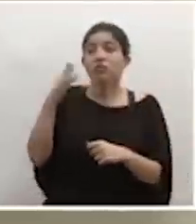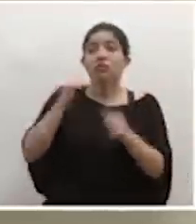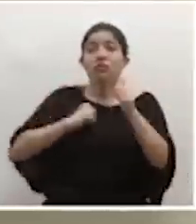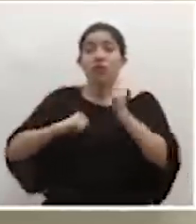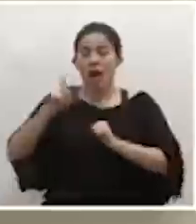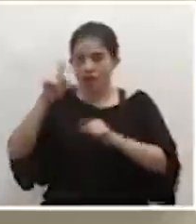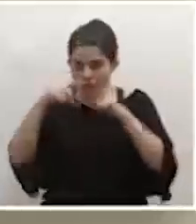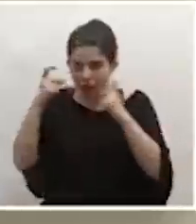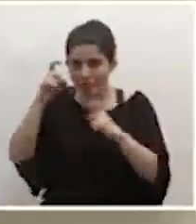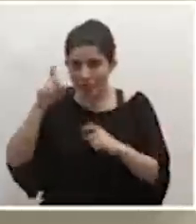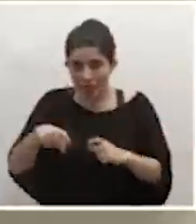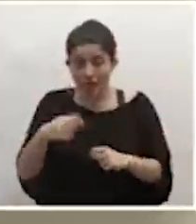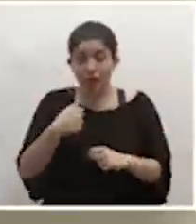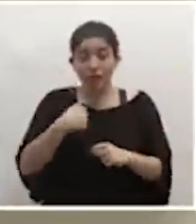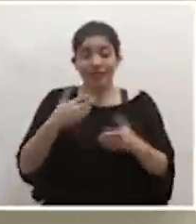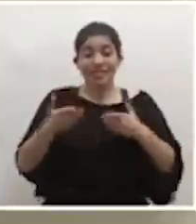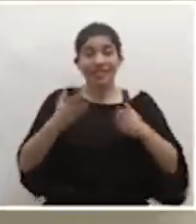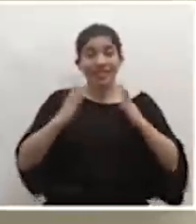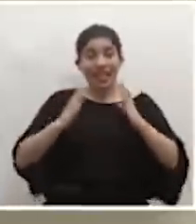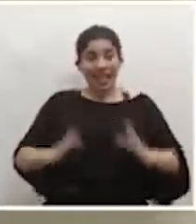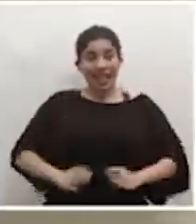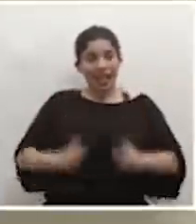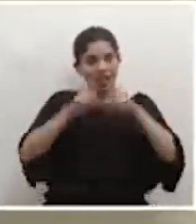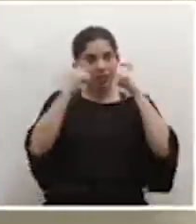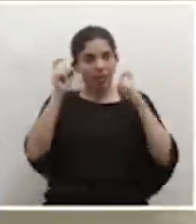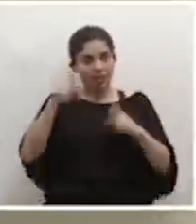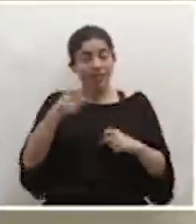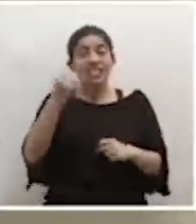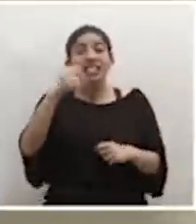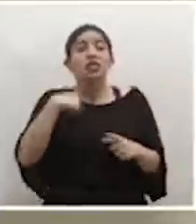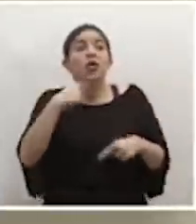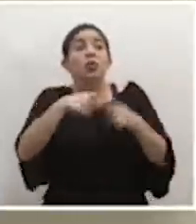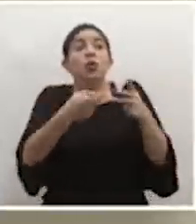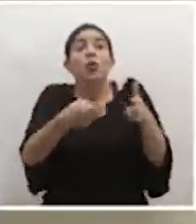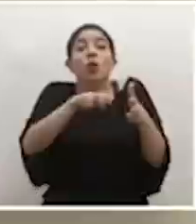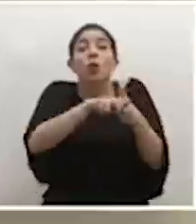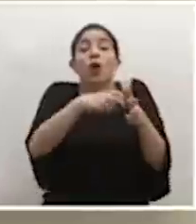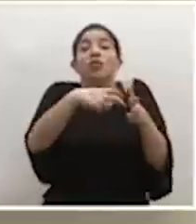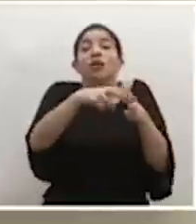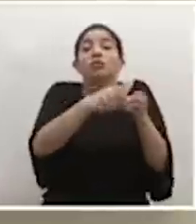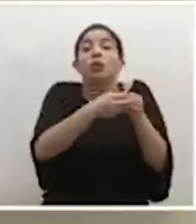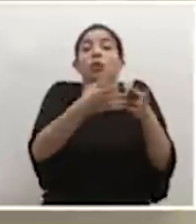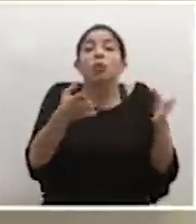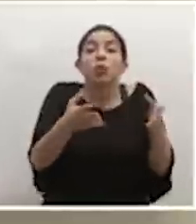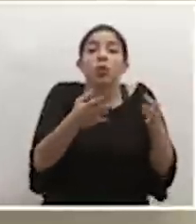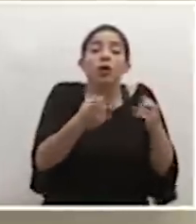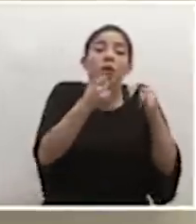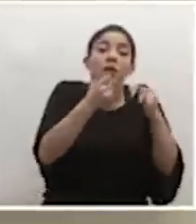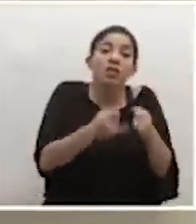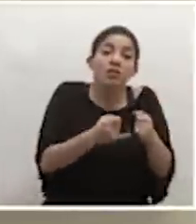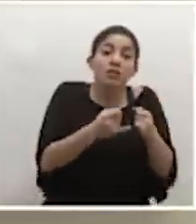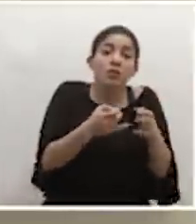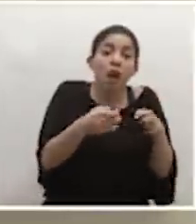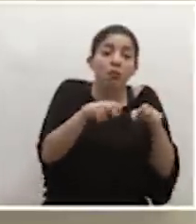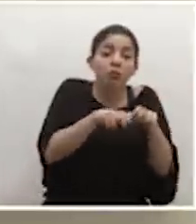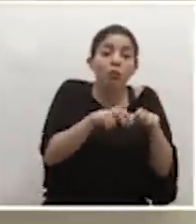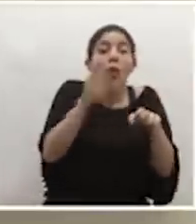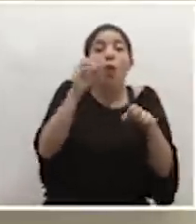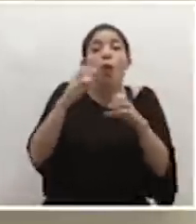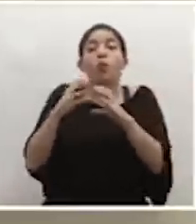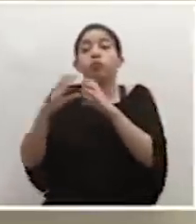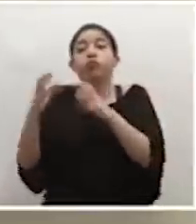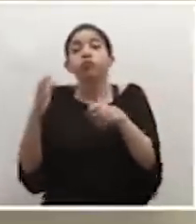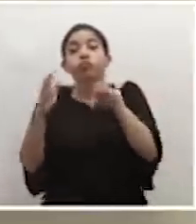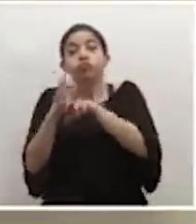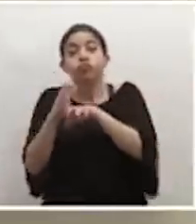para los que dan atención al público, para los que van a abordar un transporte público, sea individual o colectivo, para esos son los